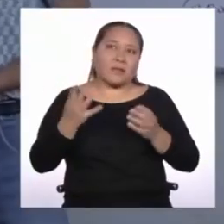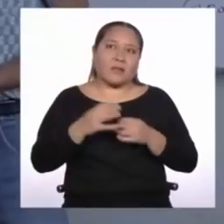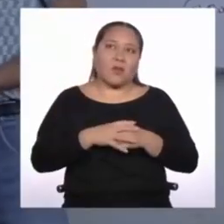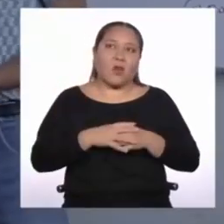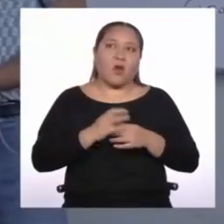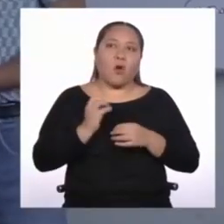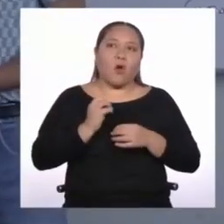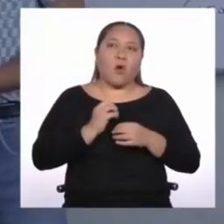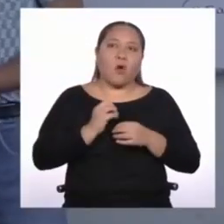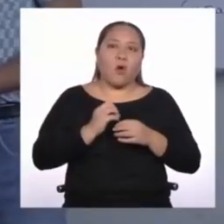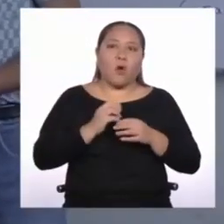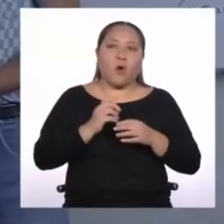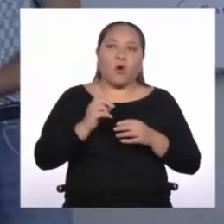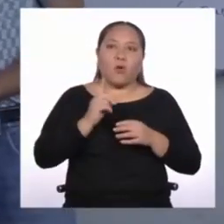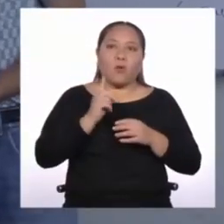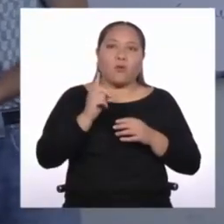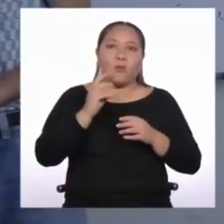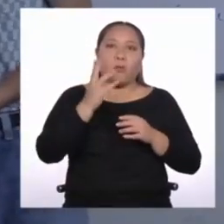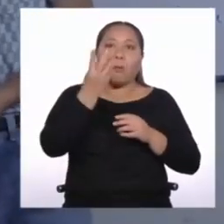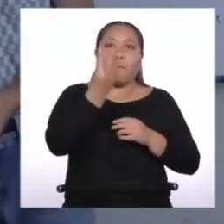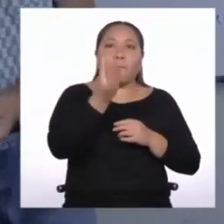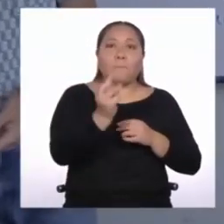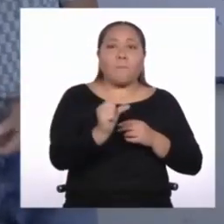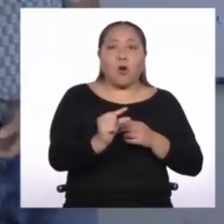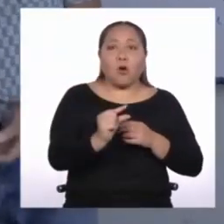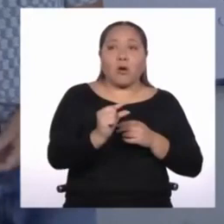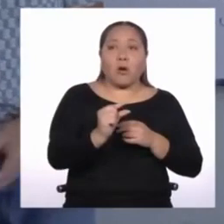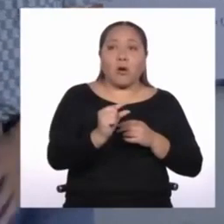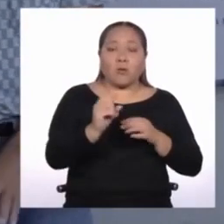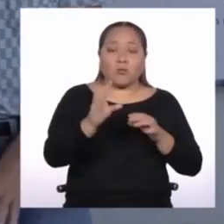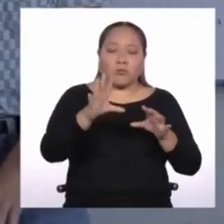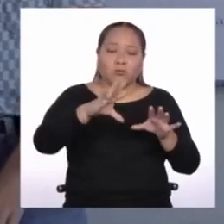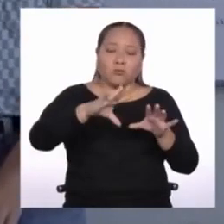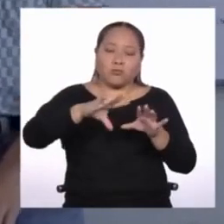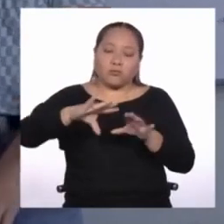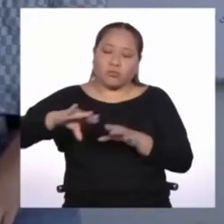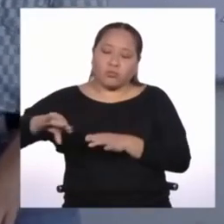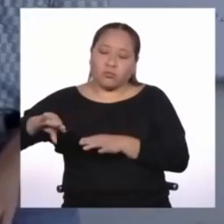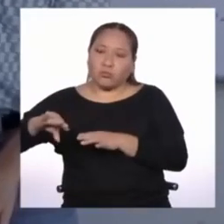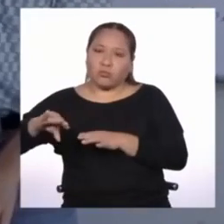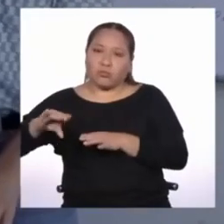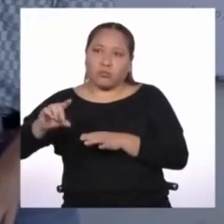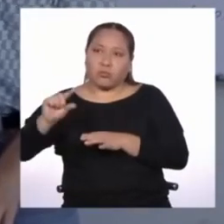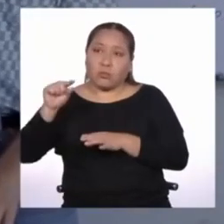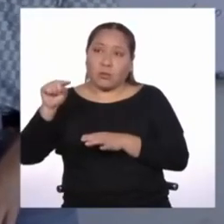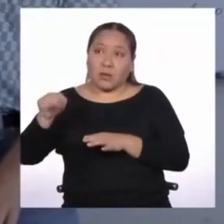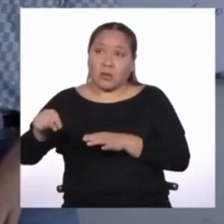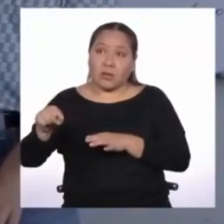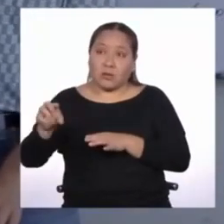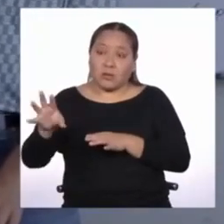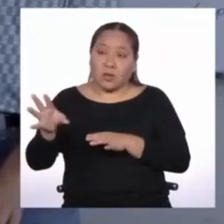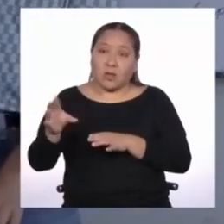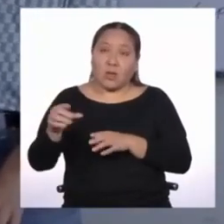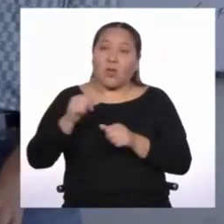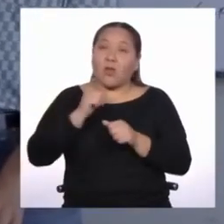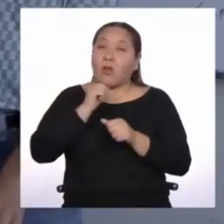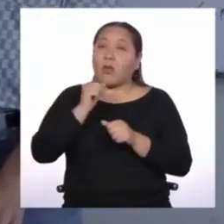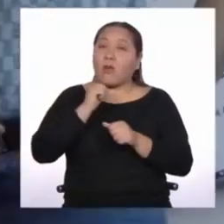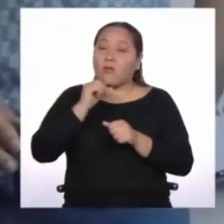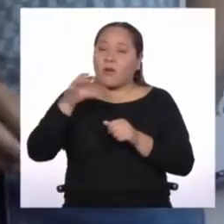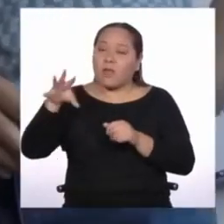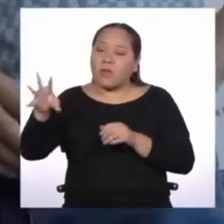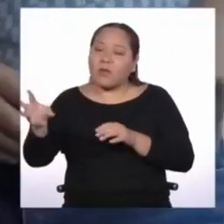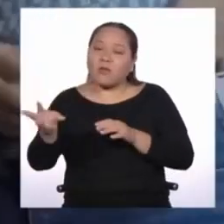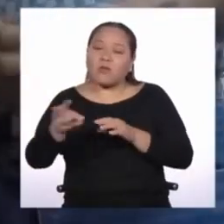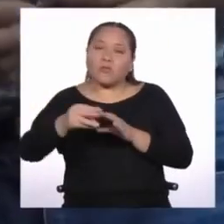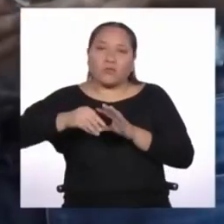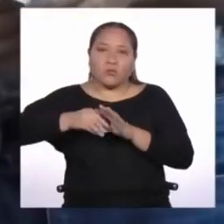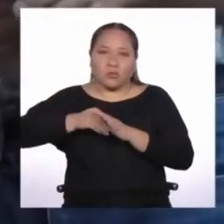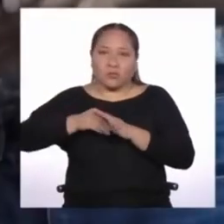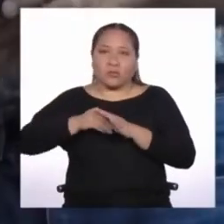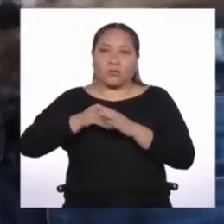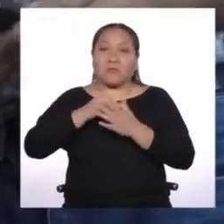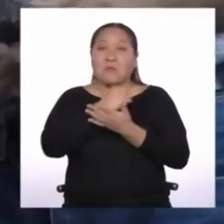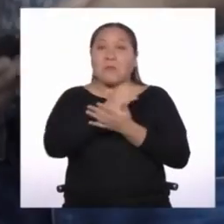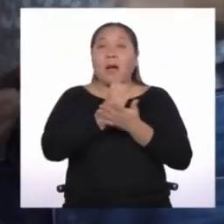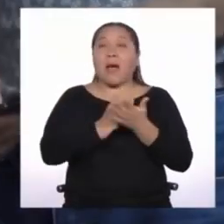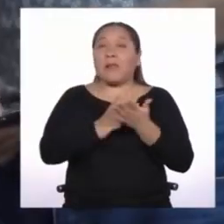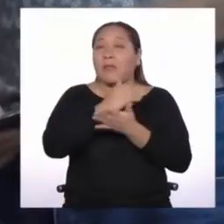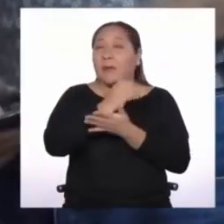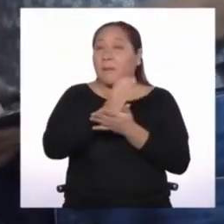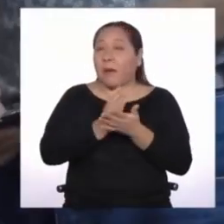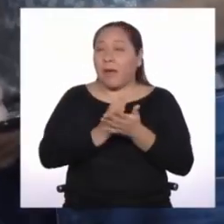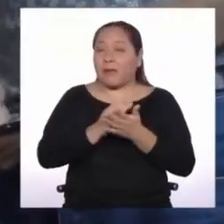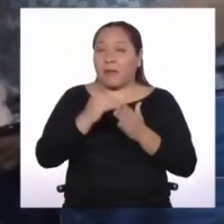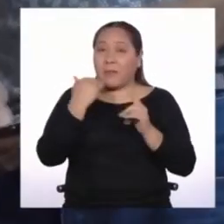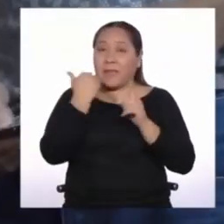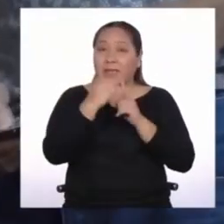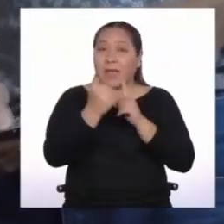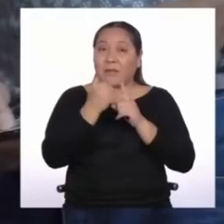como que la energía solar no es suficiente, alimenta la carga y el faltante sale de la batería. Vamos a probar cómo